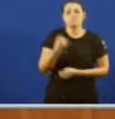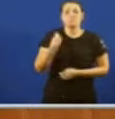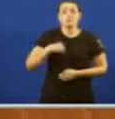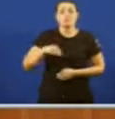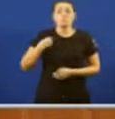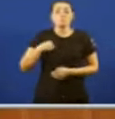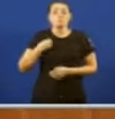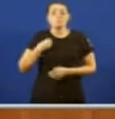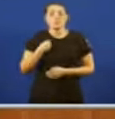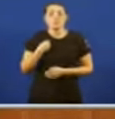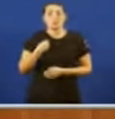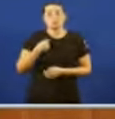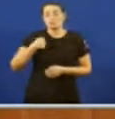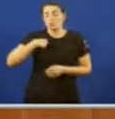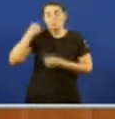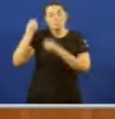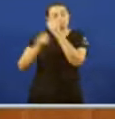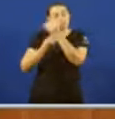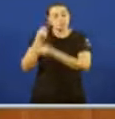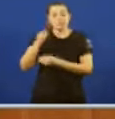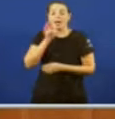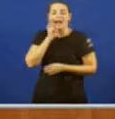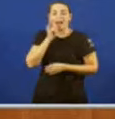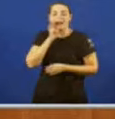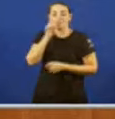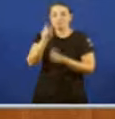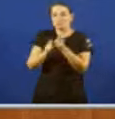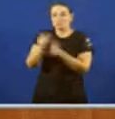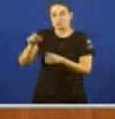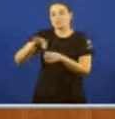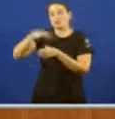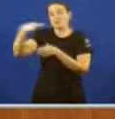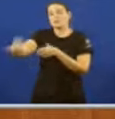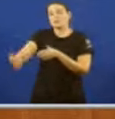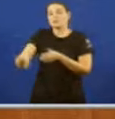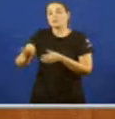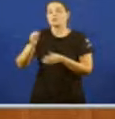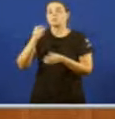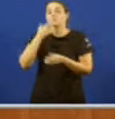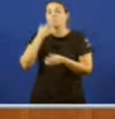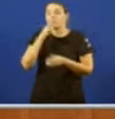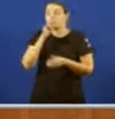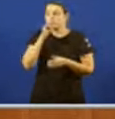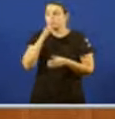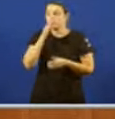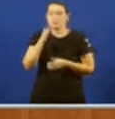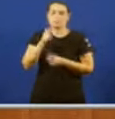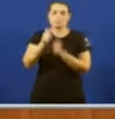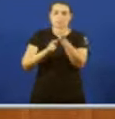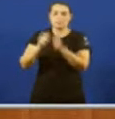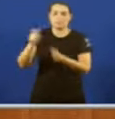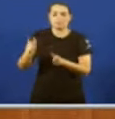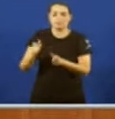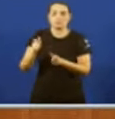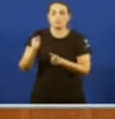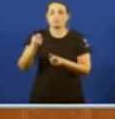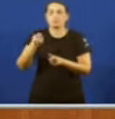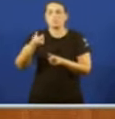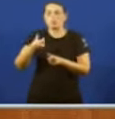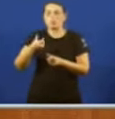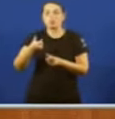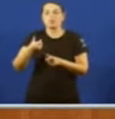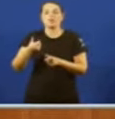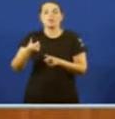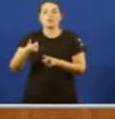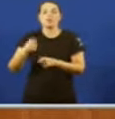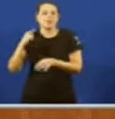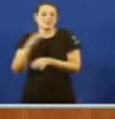cesado Inmediatamente Como responsable E directo Dunha intoxicación Masiva A poboación galega